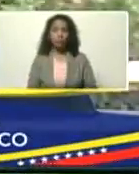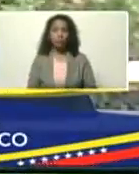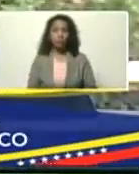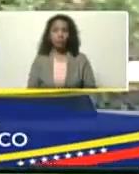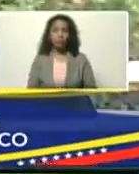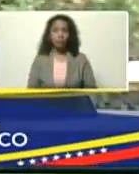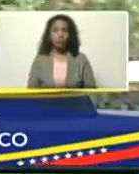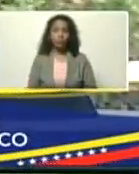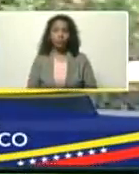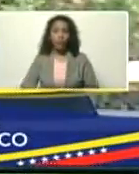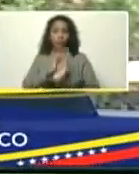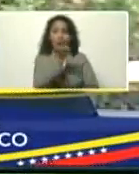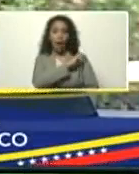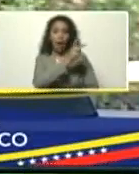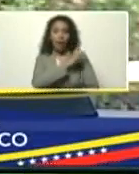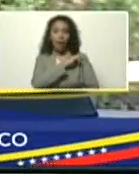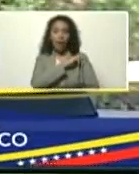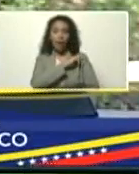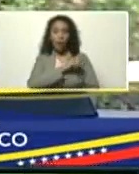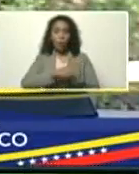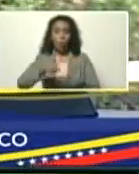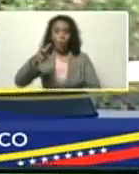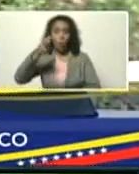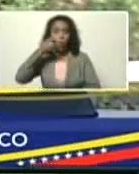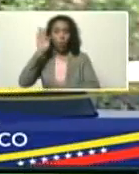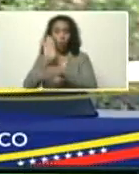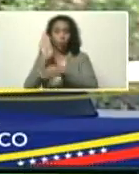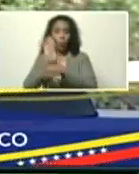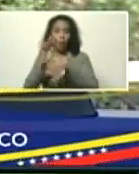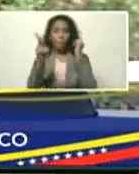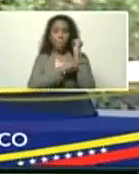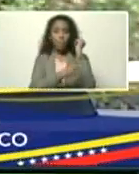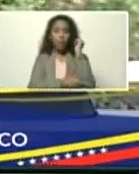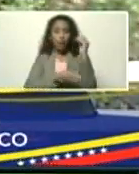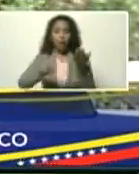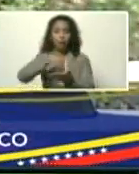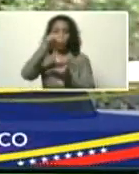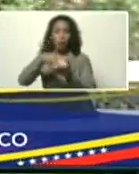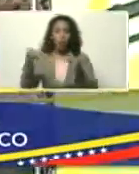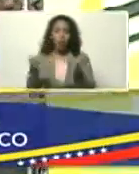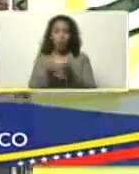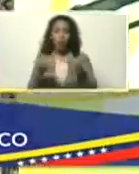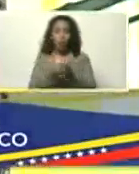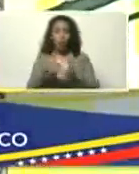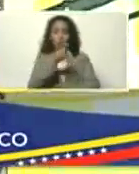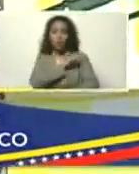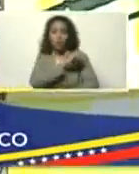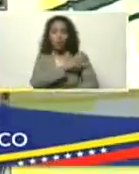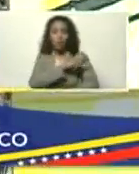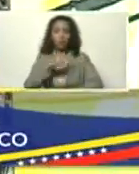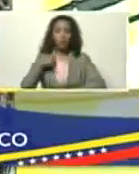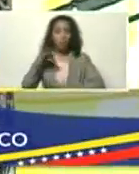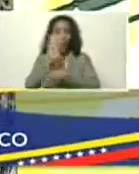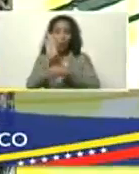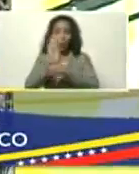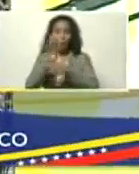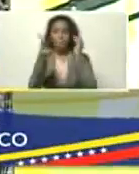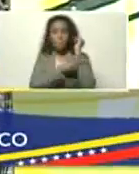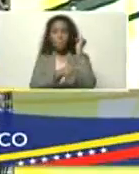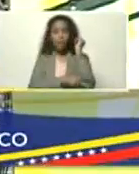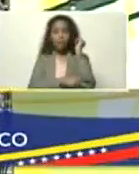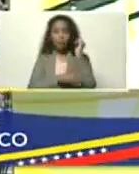al Jefe de Guardaparques, Jefe Nacional del Cuerpo Civil de Guardaparques, Carlos